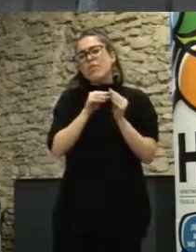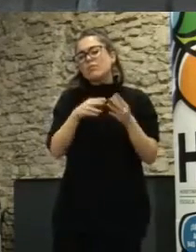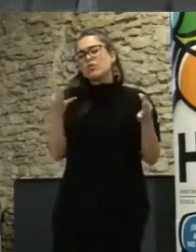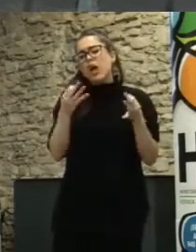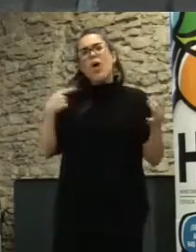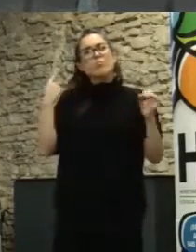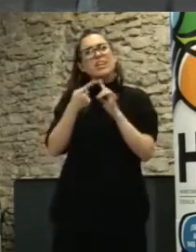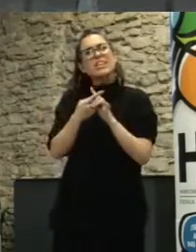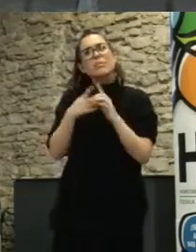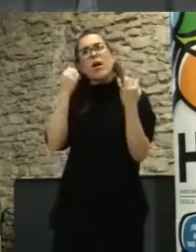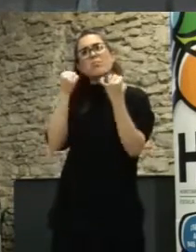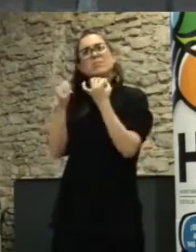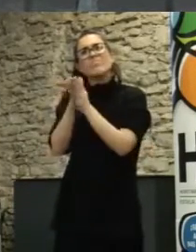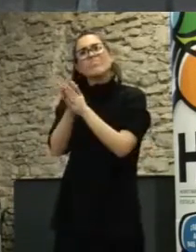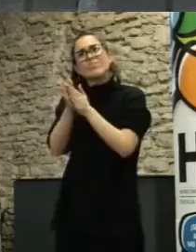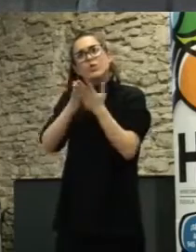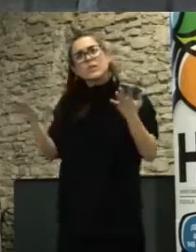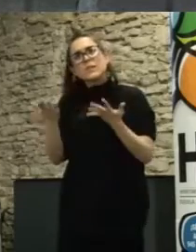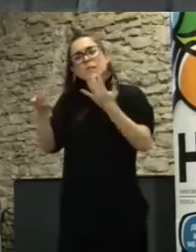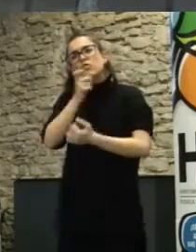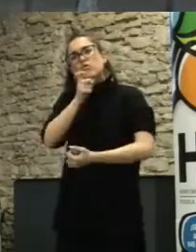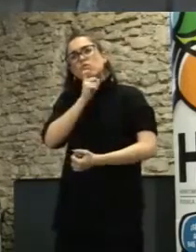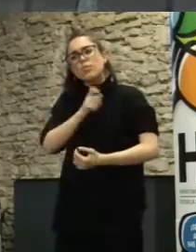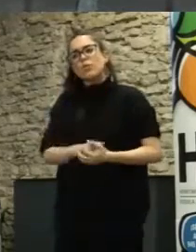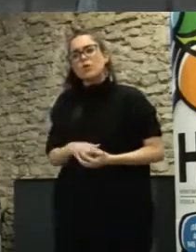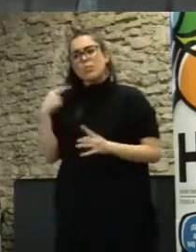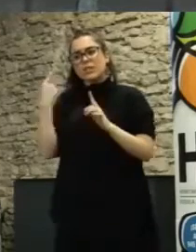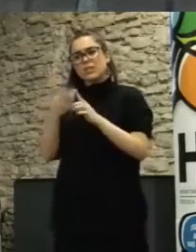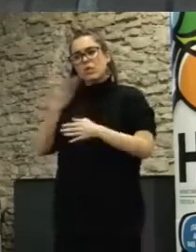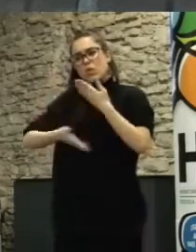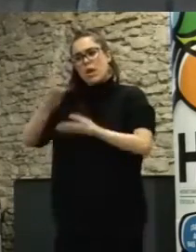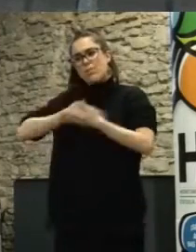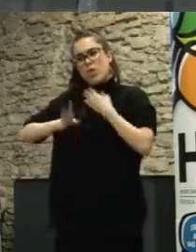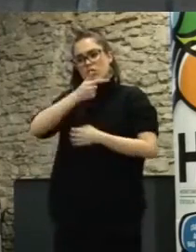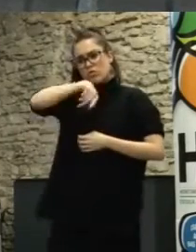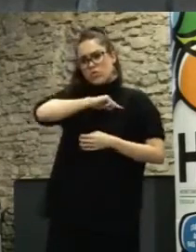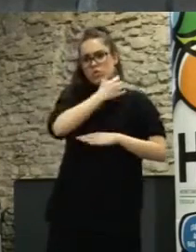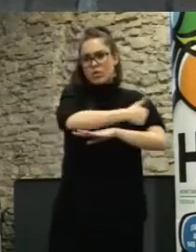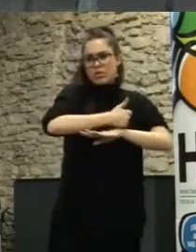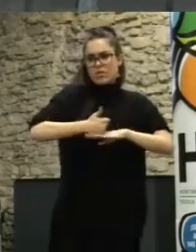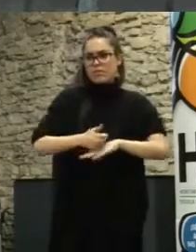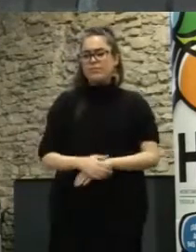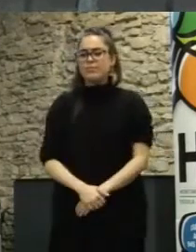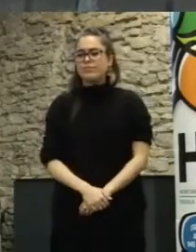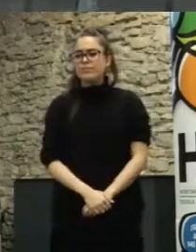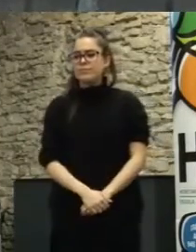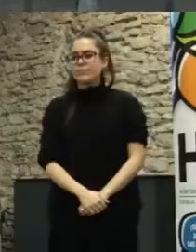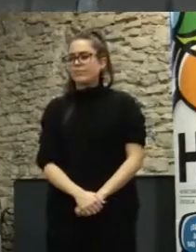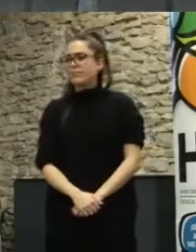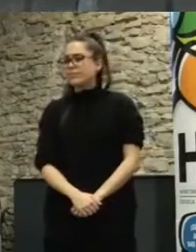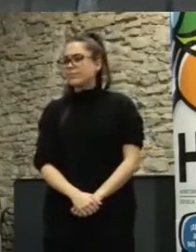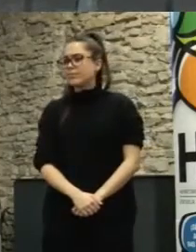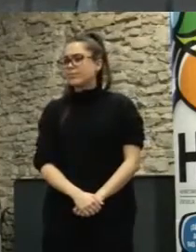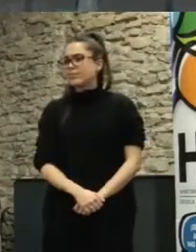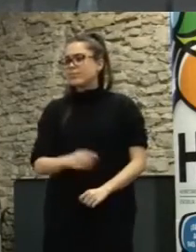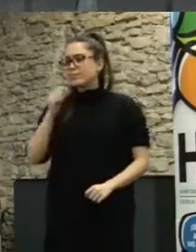mayor motivación por parte de la administración en esa colaboración con la ciudadanía y la participación ciudadana A ver